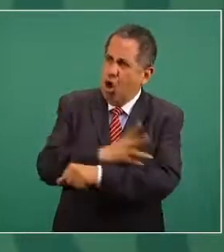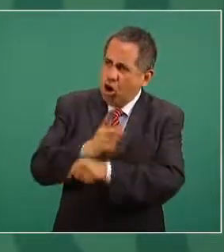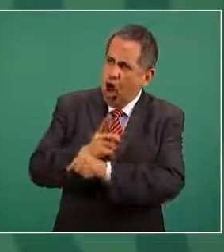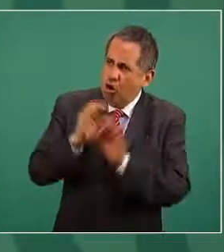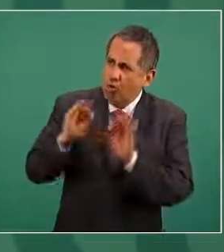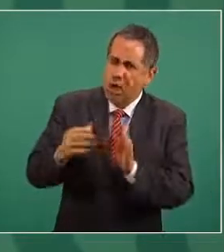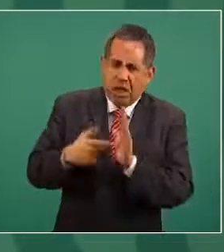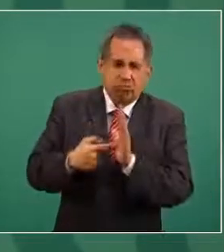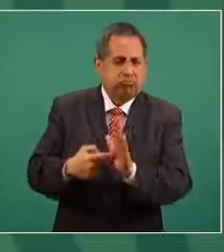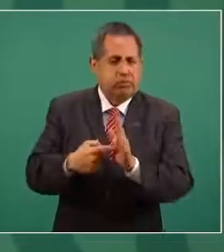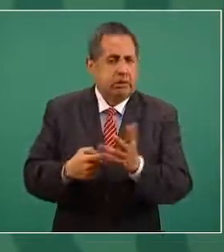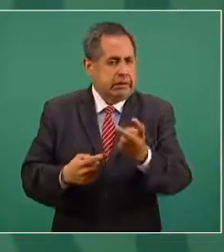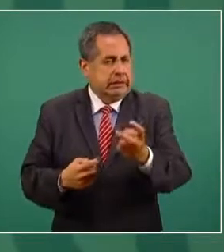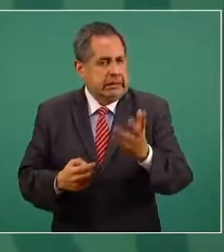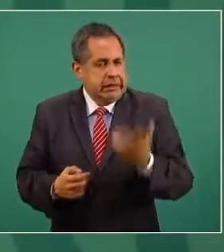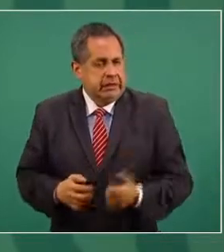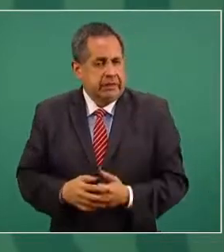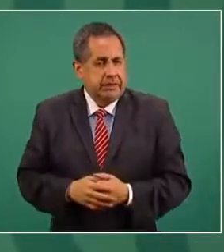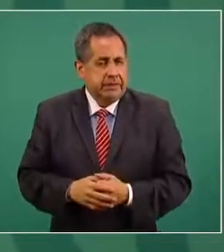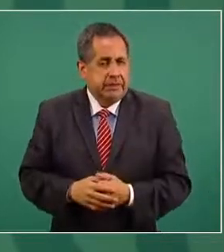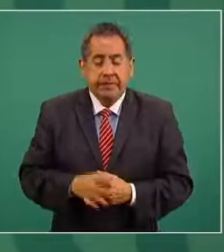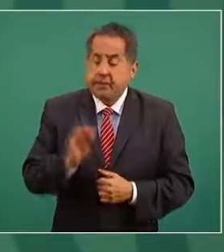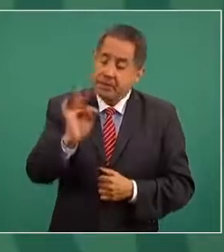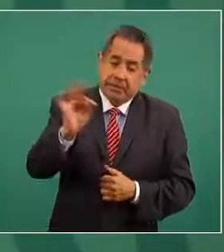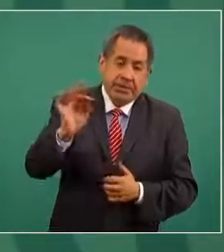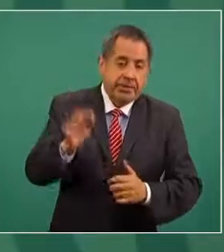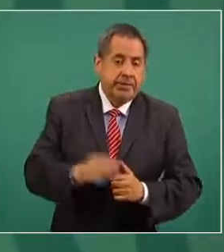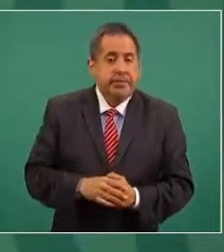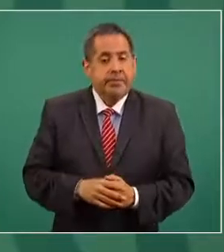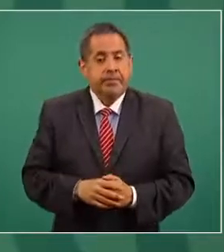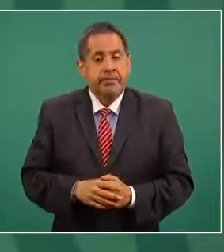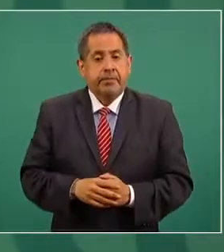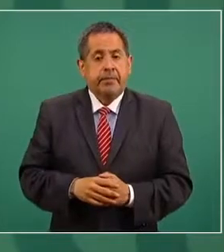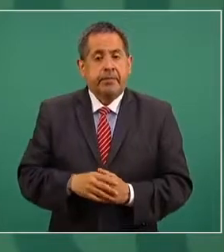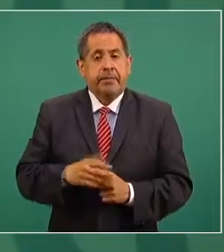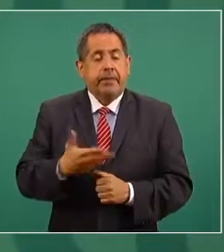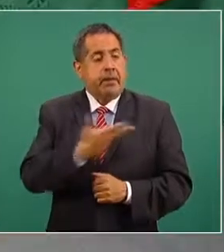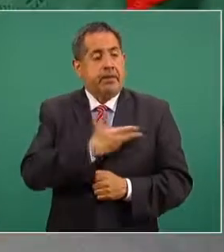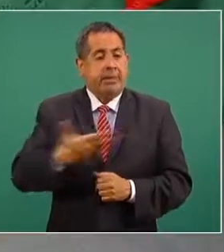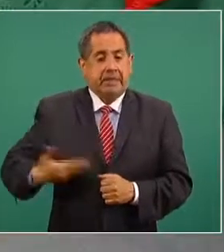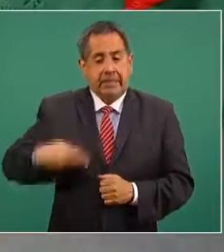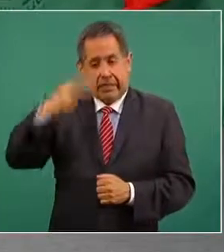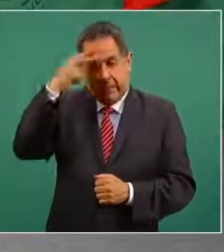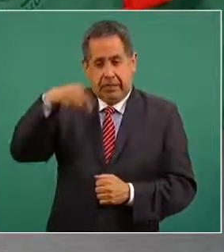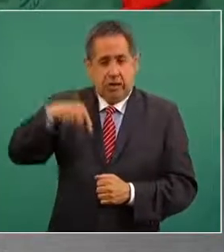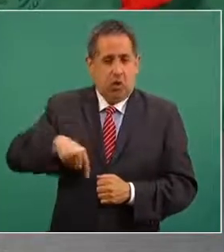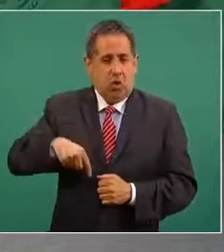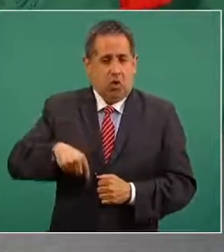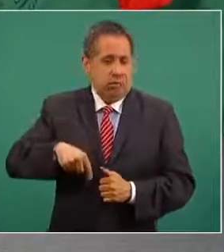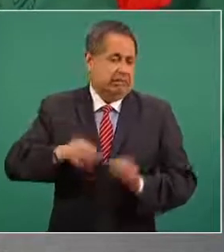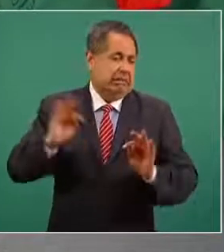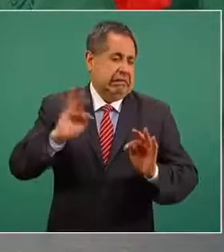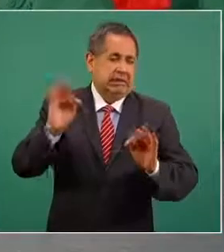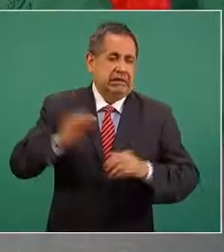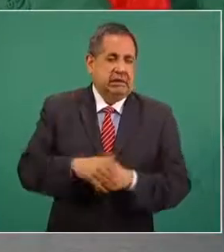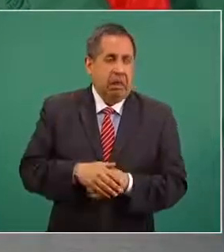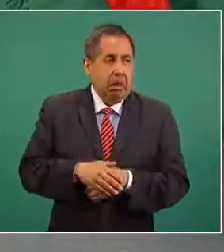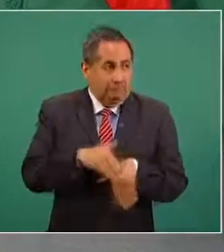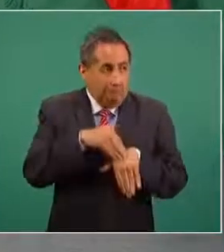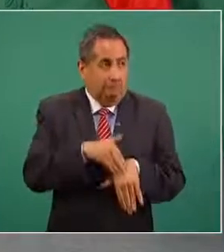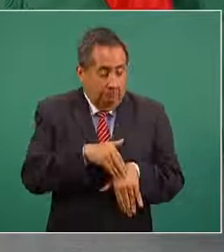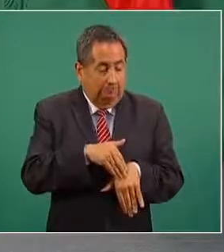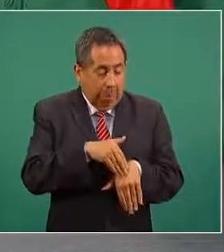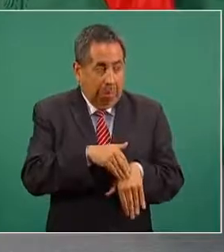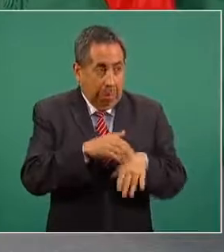entonces si el presidente de México es ninguneado